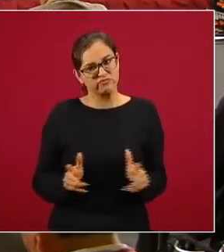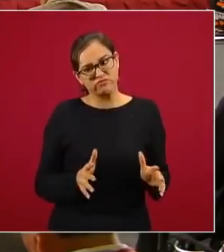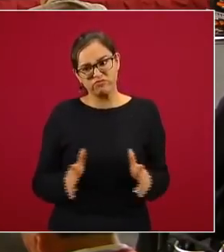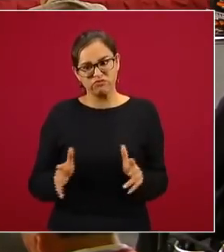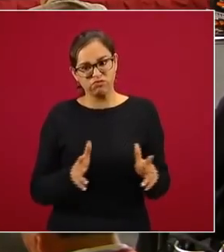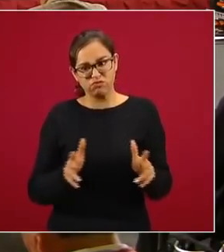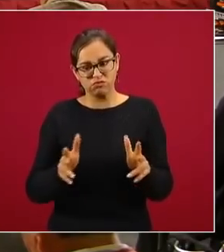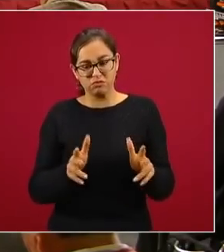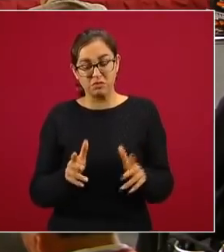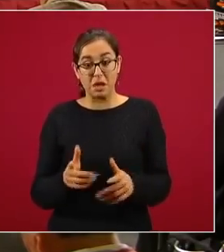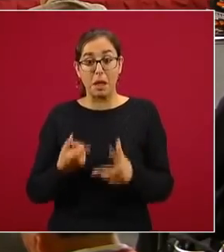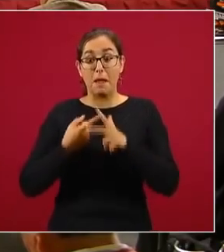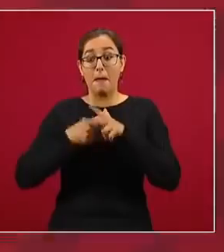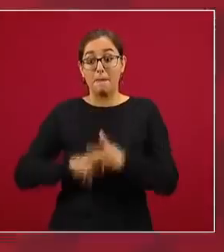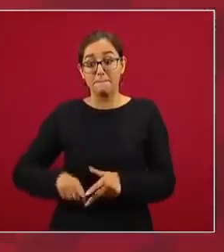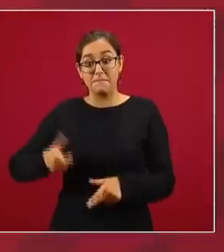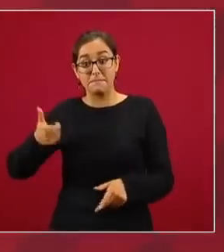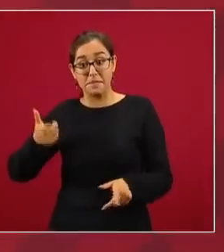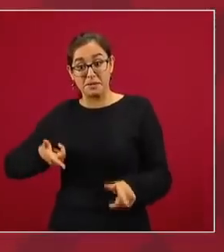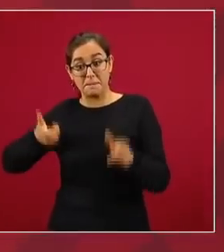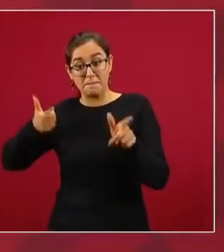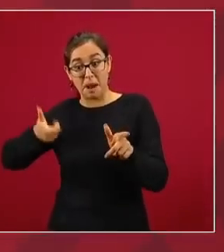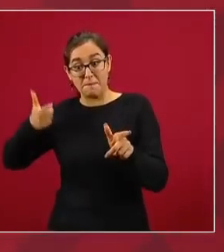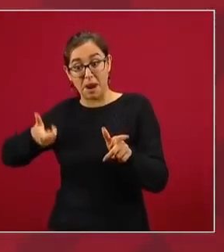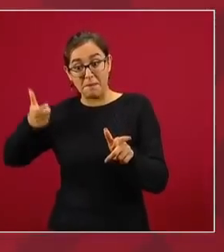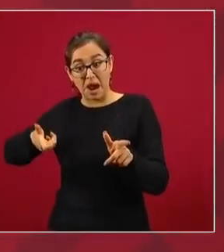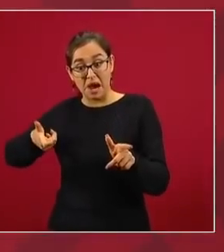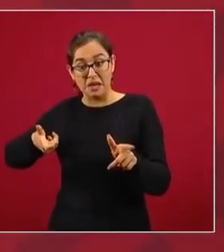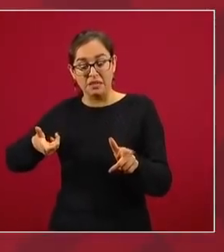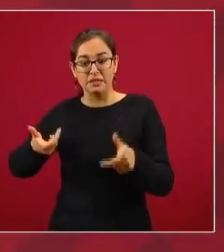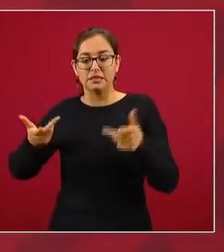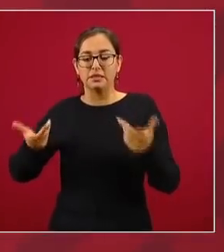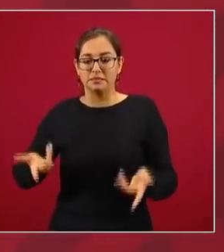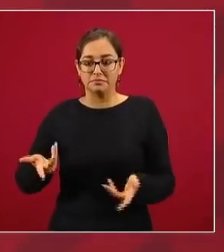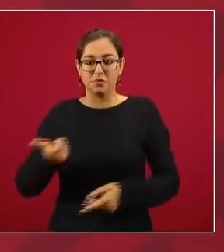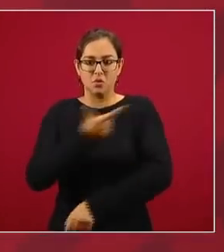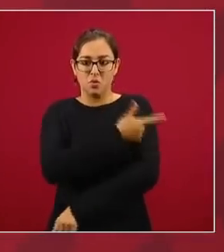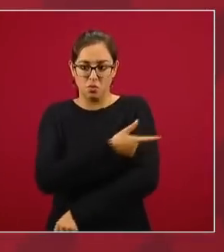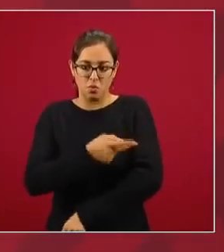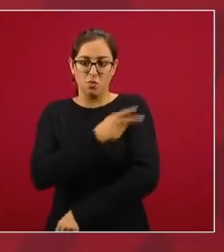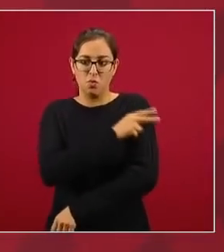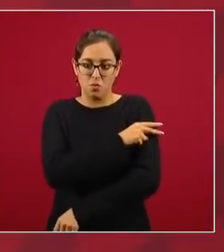se dan unos disparos, esa es la versión, contestan,